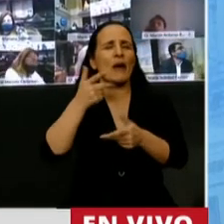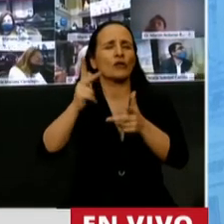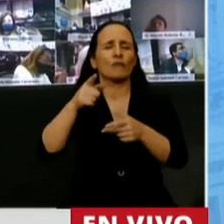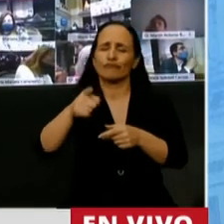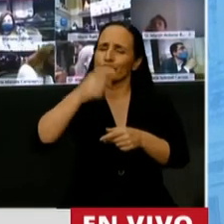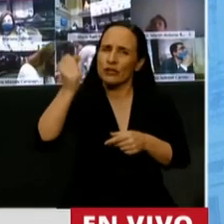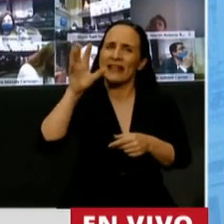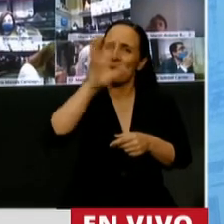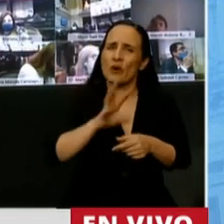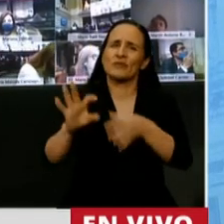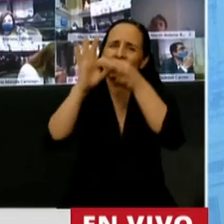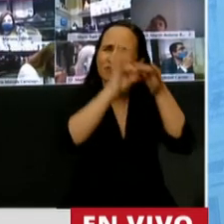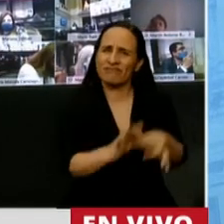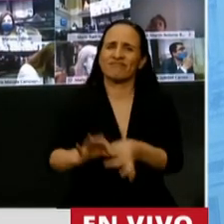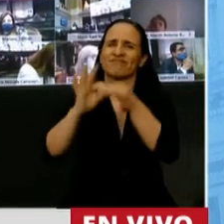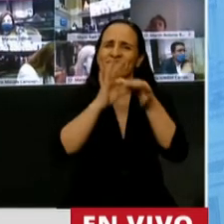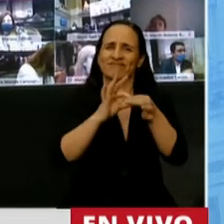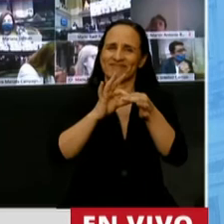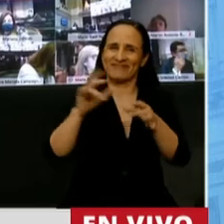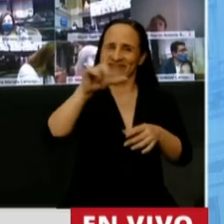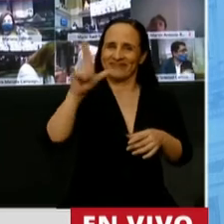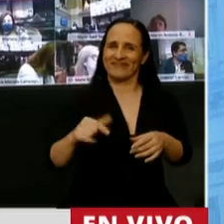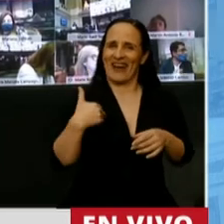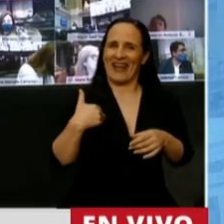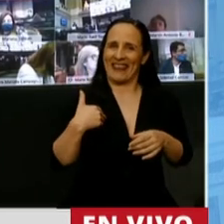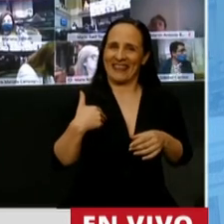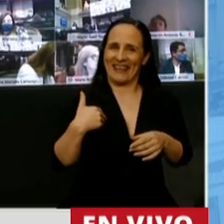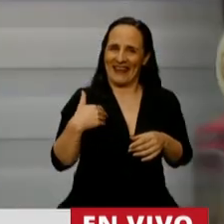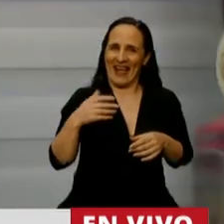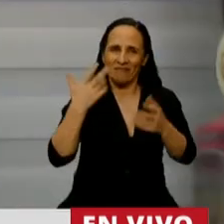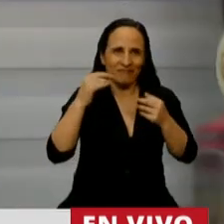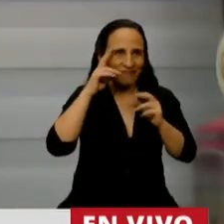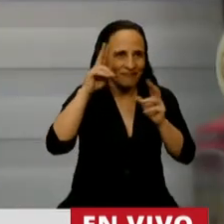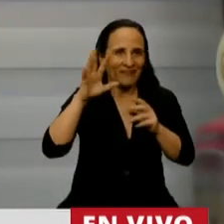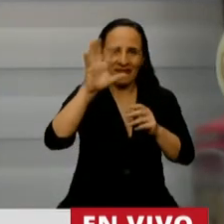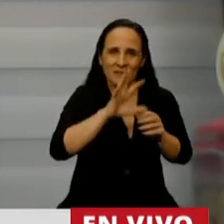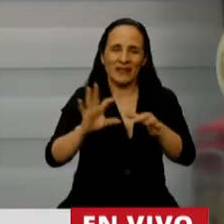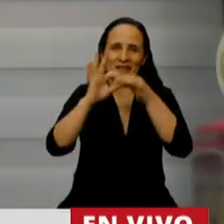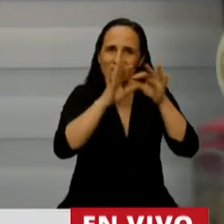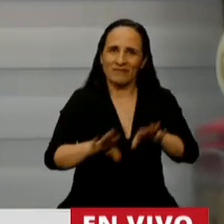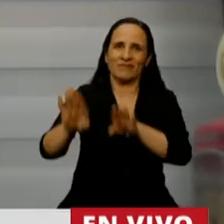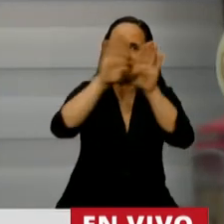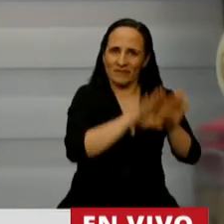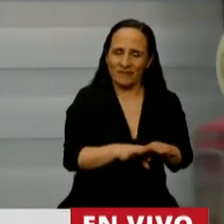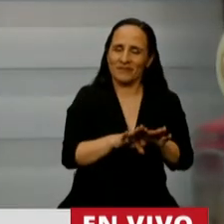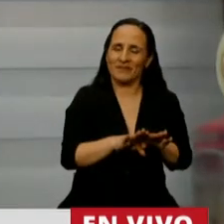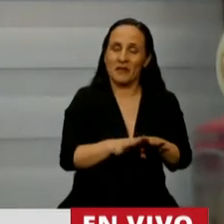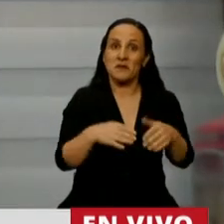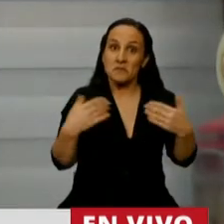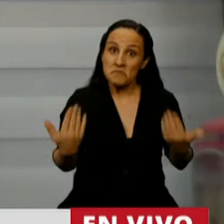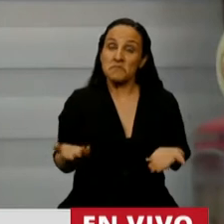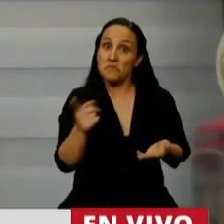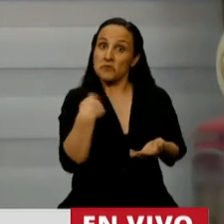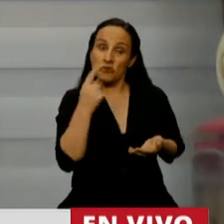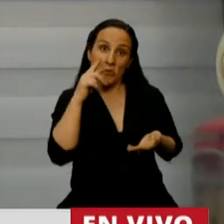hacer una nación que nos contemple a todos. Y en ese sentido vemos, presidente, que en parte